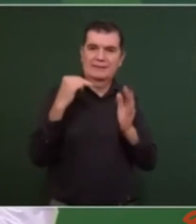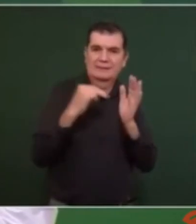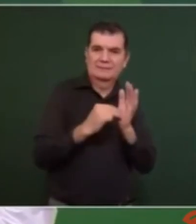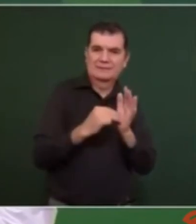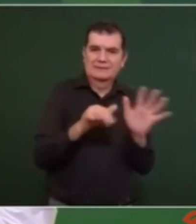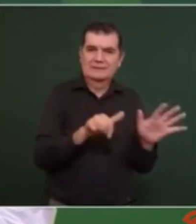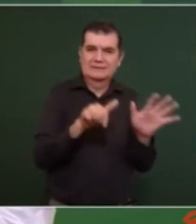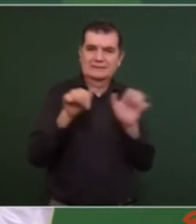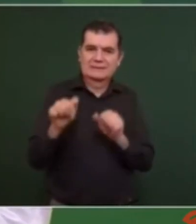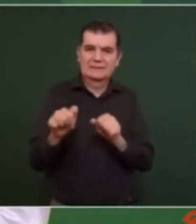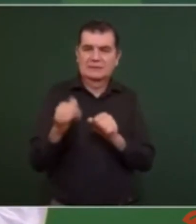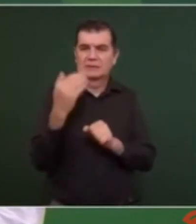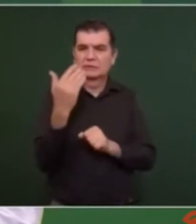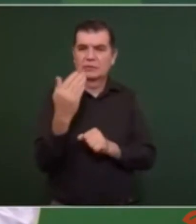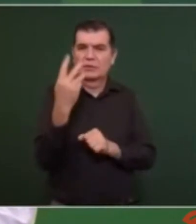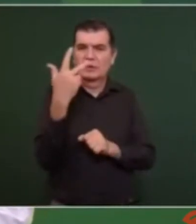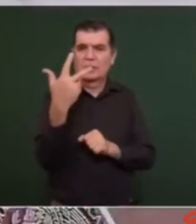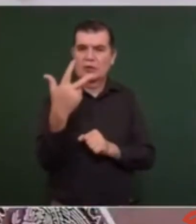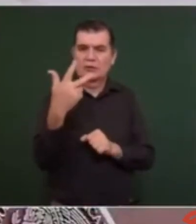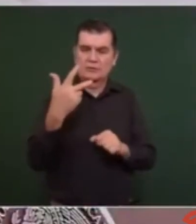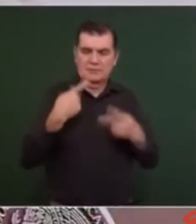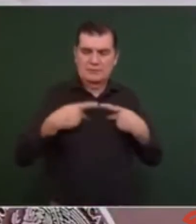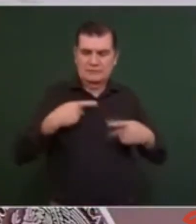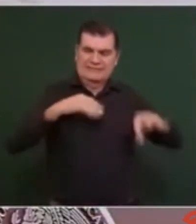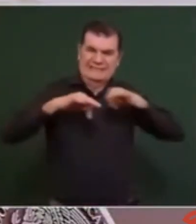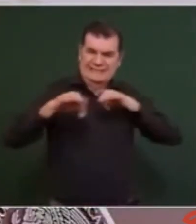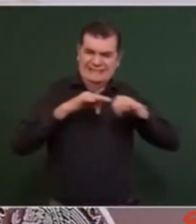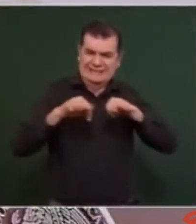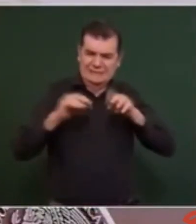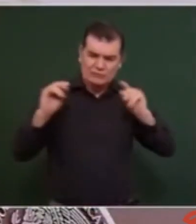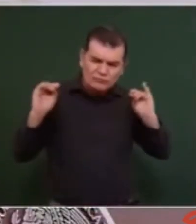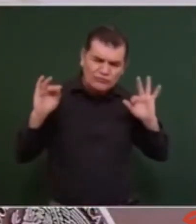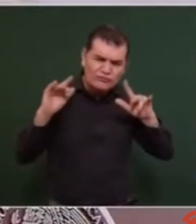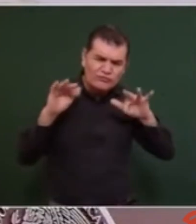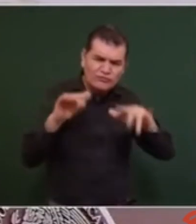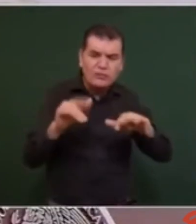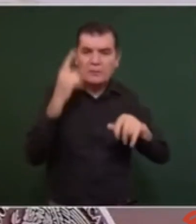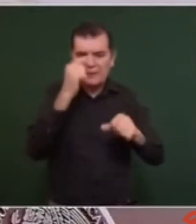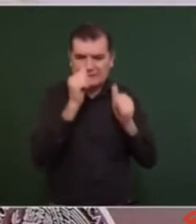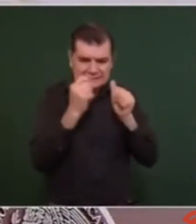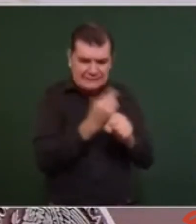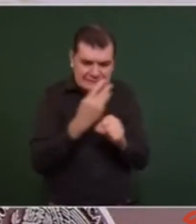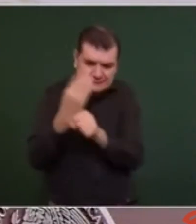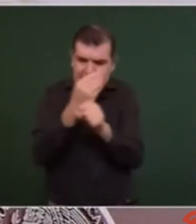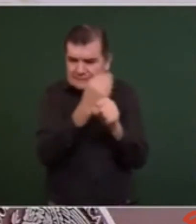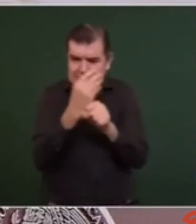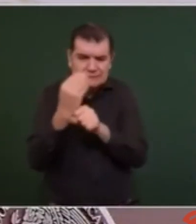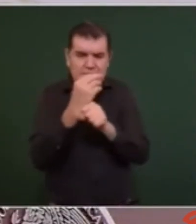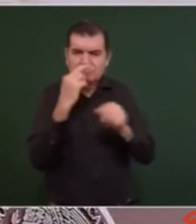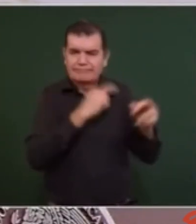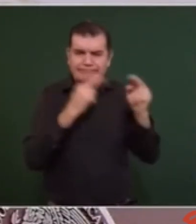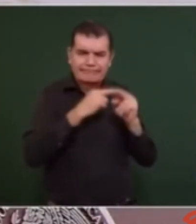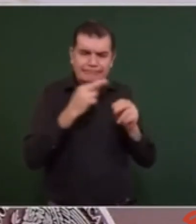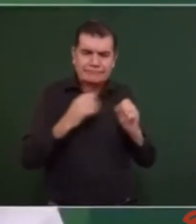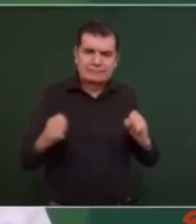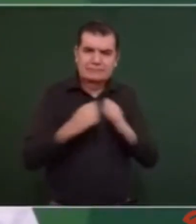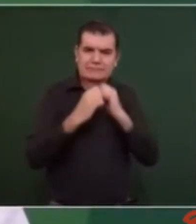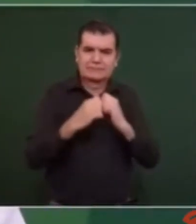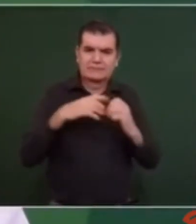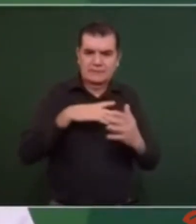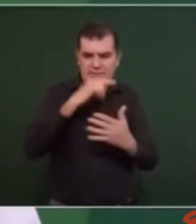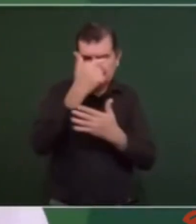.658 trabajadores para la atención de la emergencia. Se han